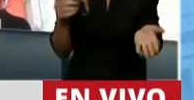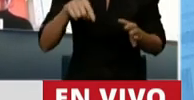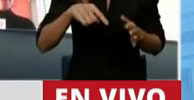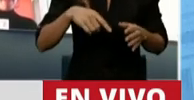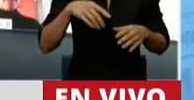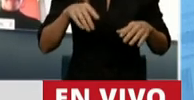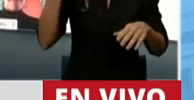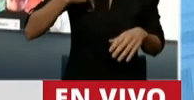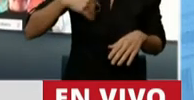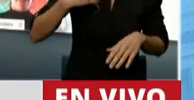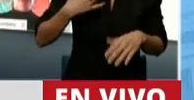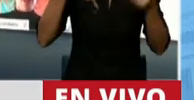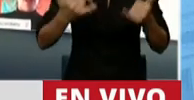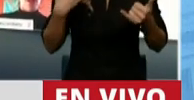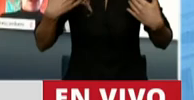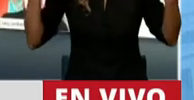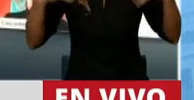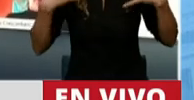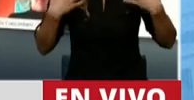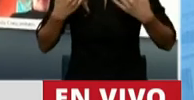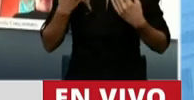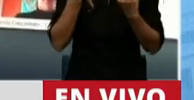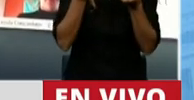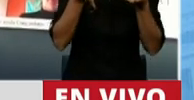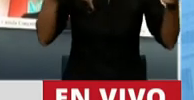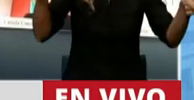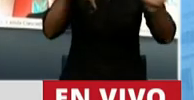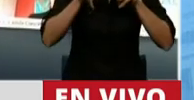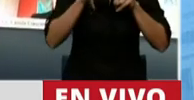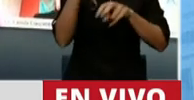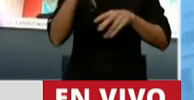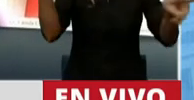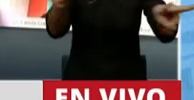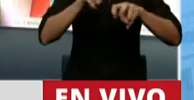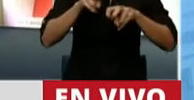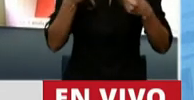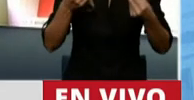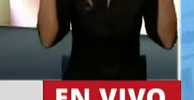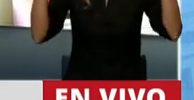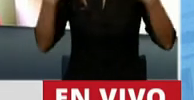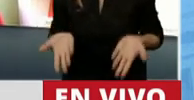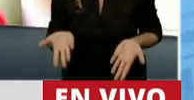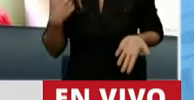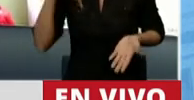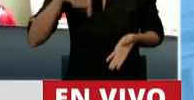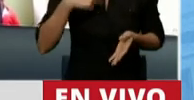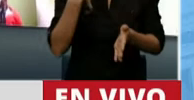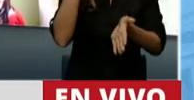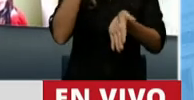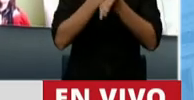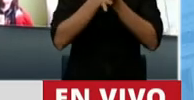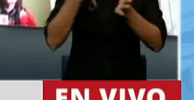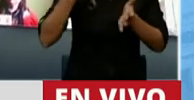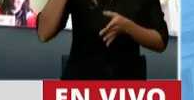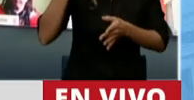es una gran fuente de ingresos de divisas, es fundamental para la reactivación económica del país. Y lo que está